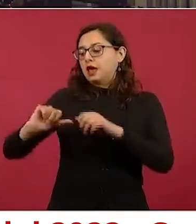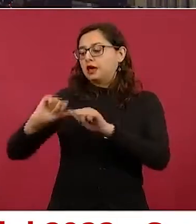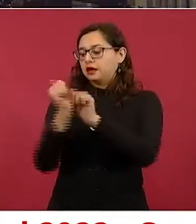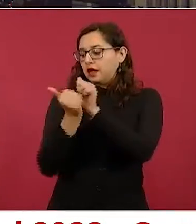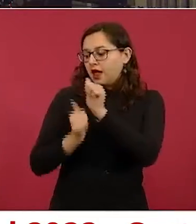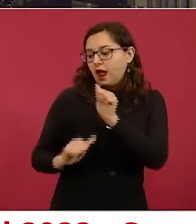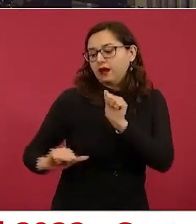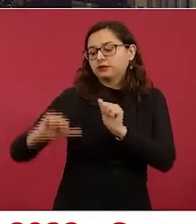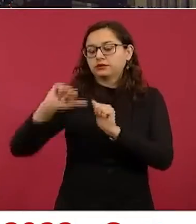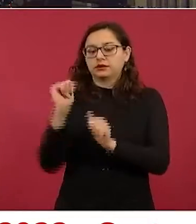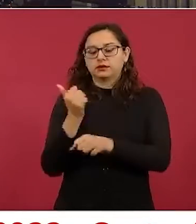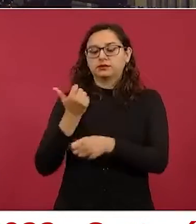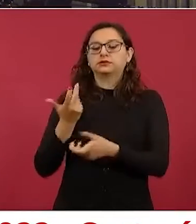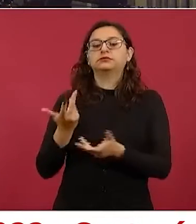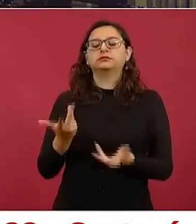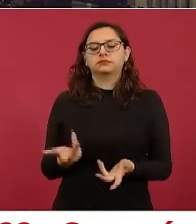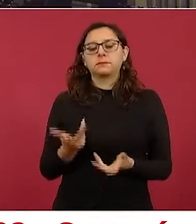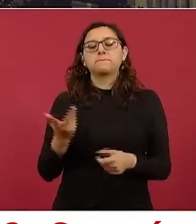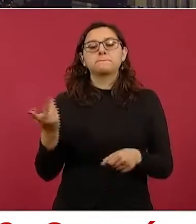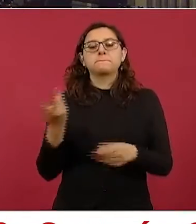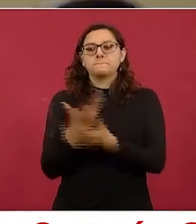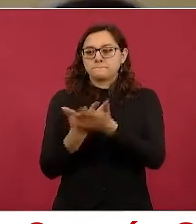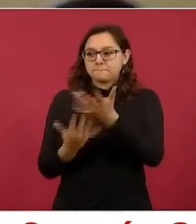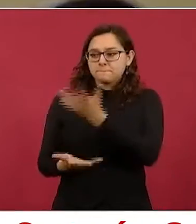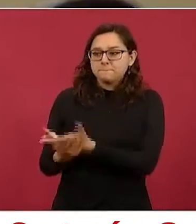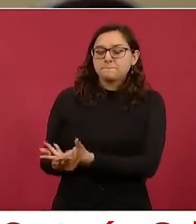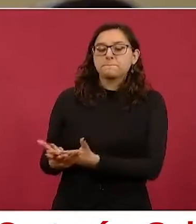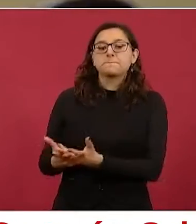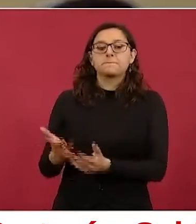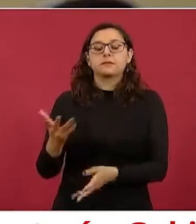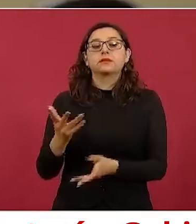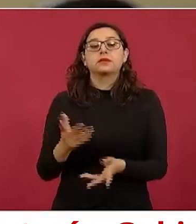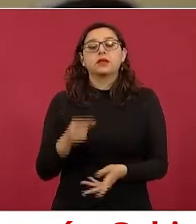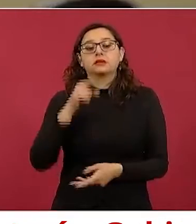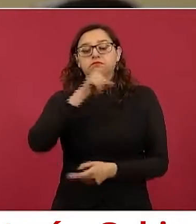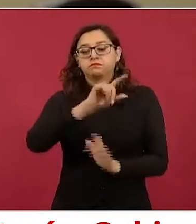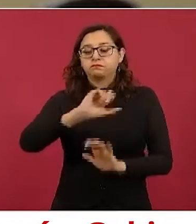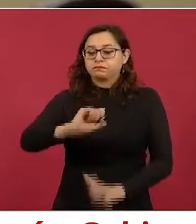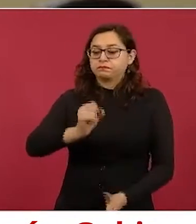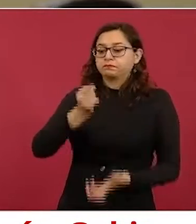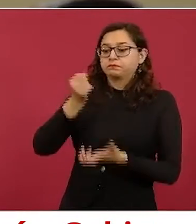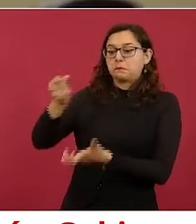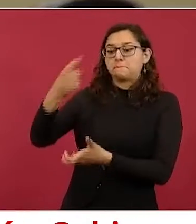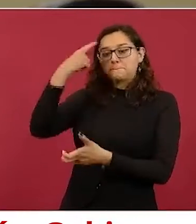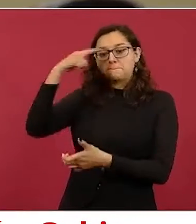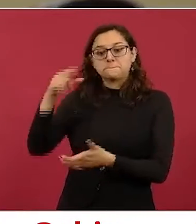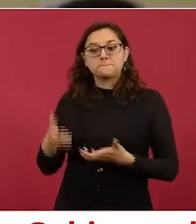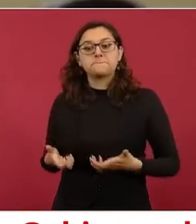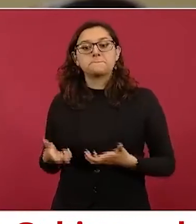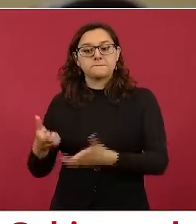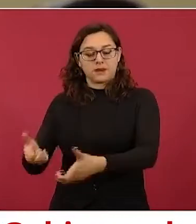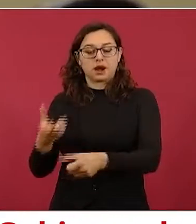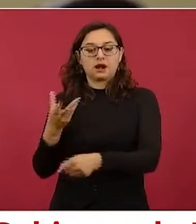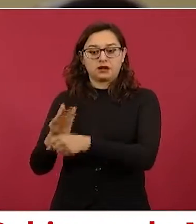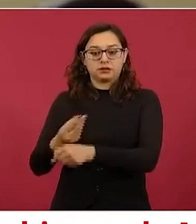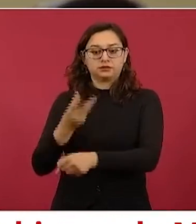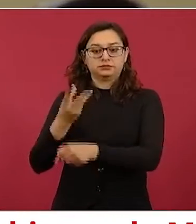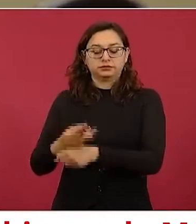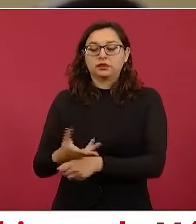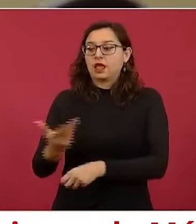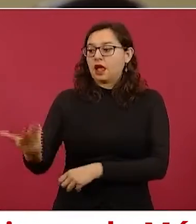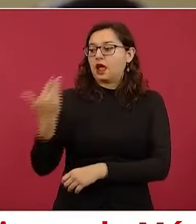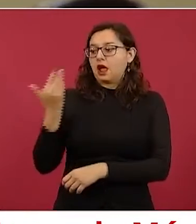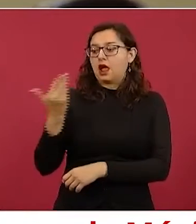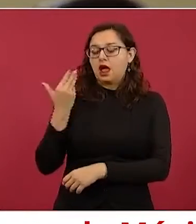del Estado ha recibido apoyo federal para hacer vías. Ha hecho, el gobernador, de hecho acaba de inaugurar la